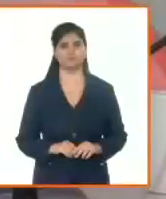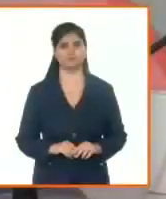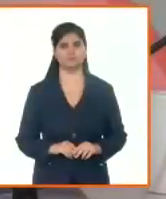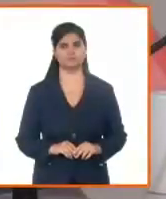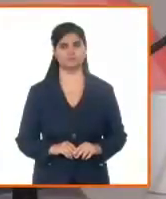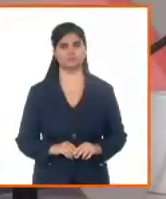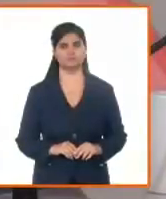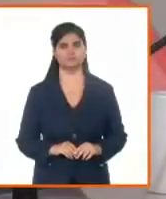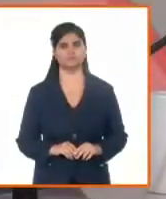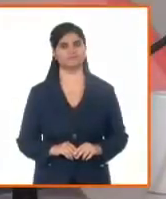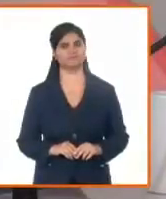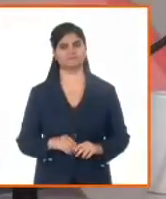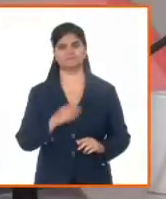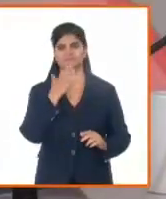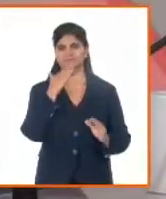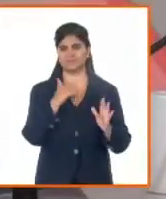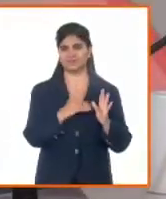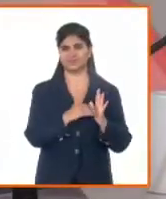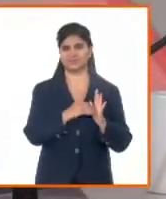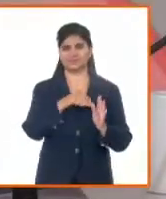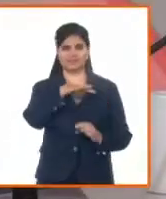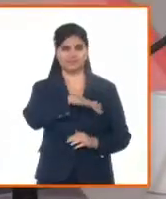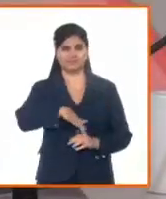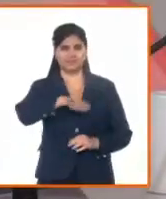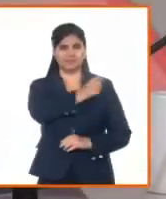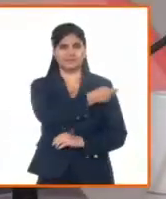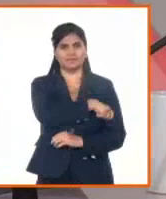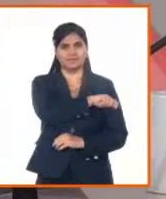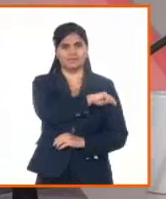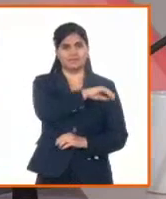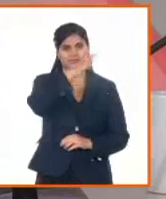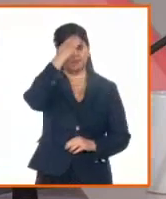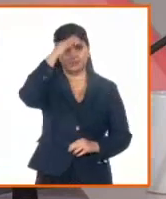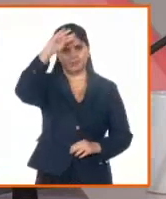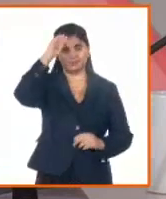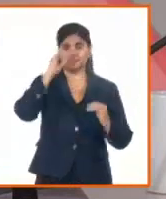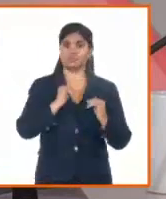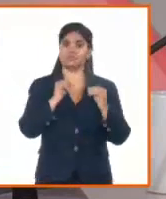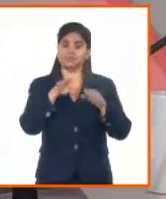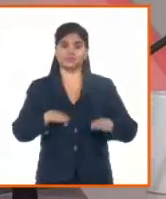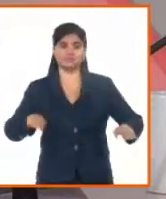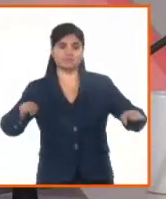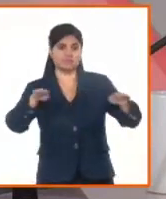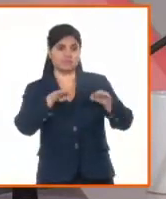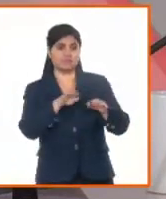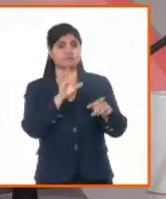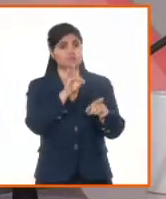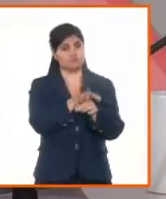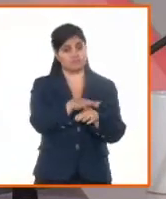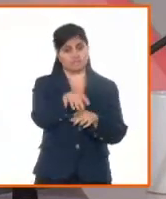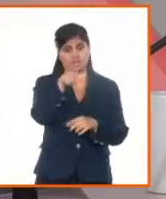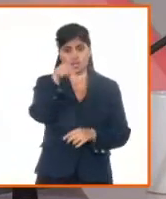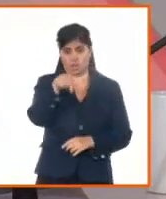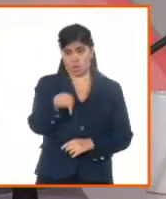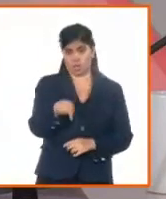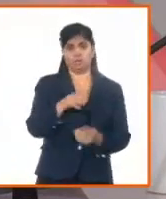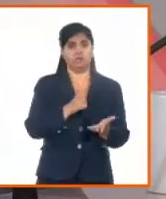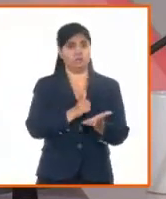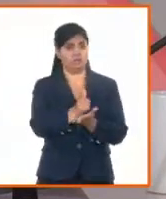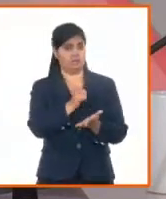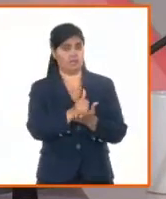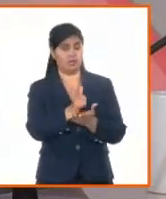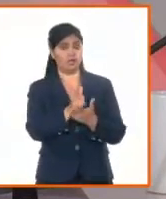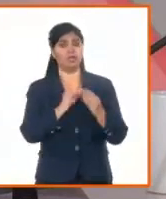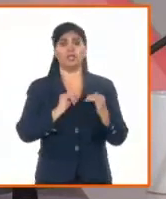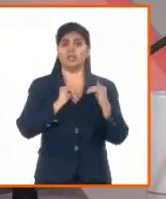Muy buenas tardes, estimados televidentes y radio oyentes. La Mesa Redonda regresando a sus emisiones dobles para